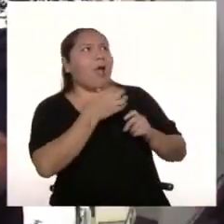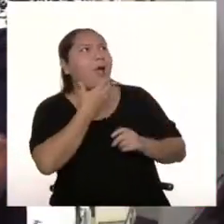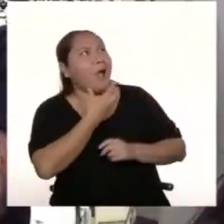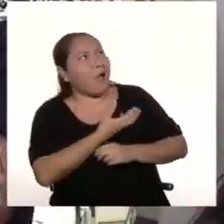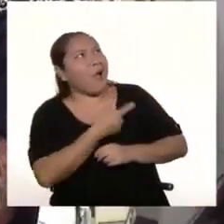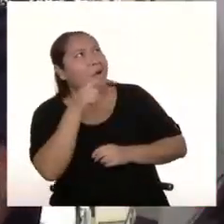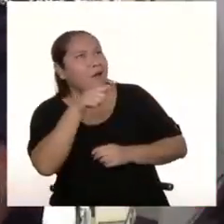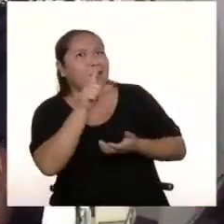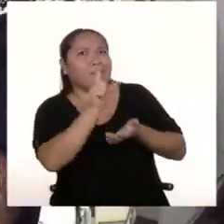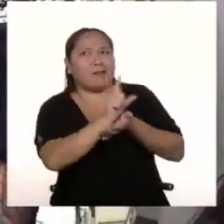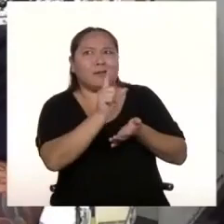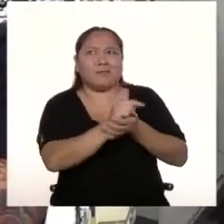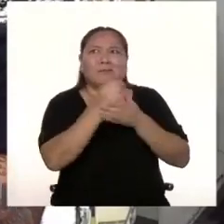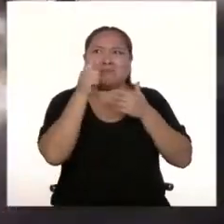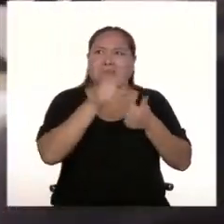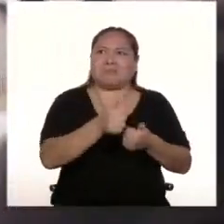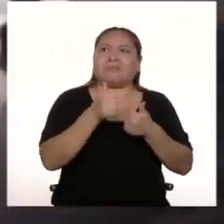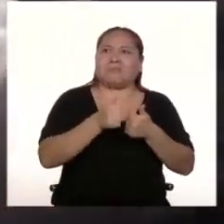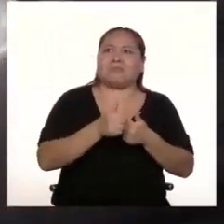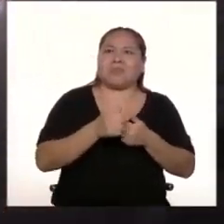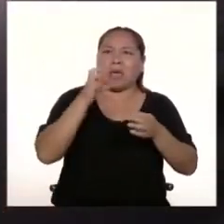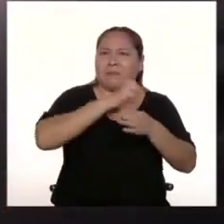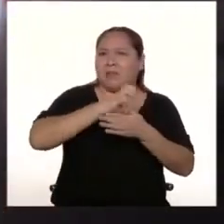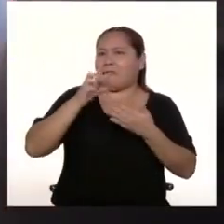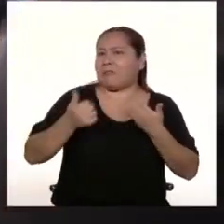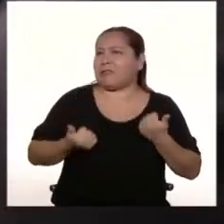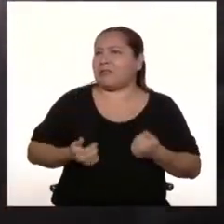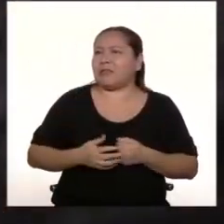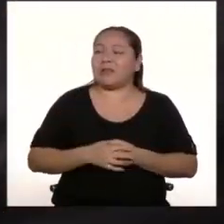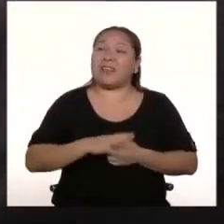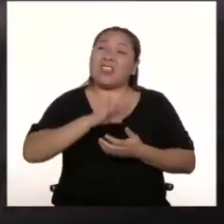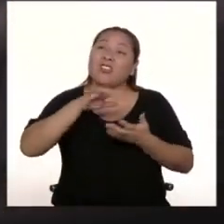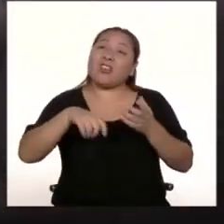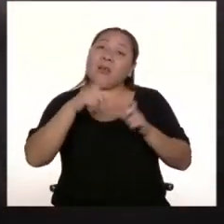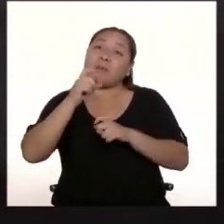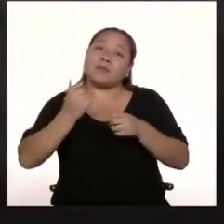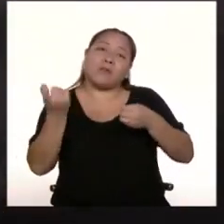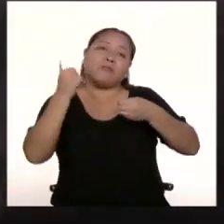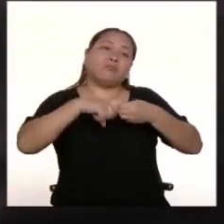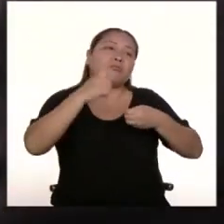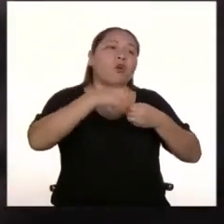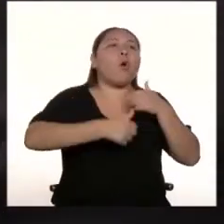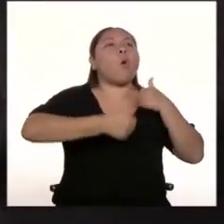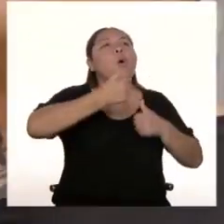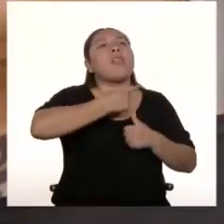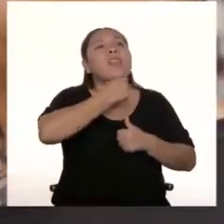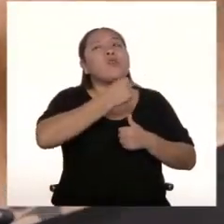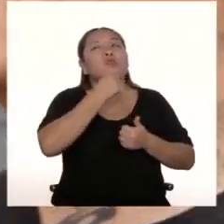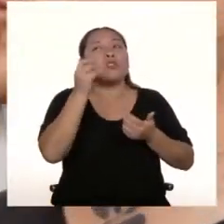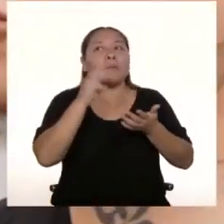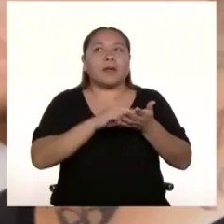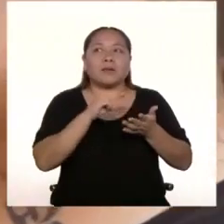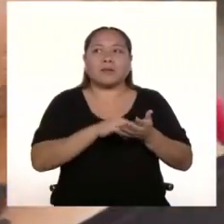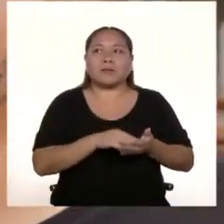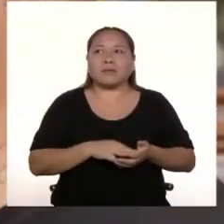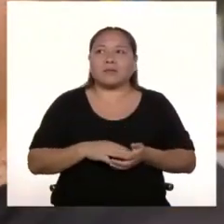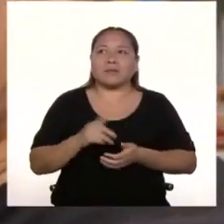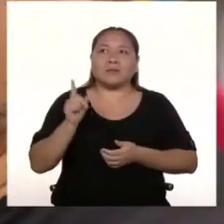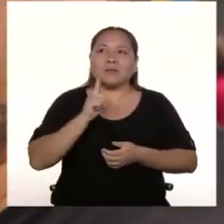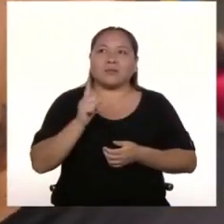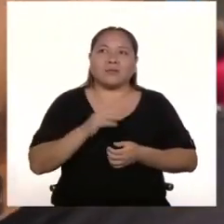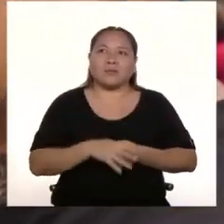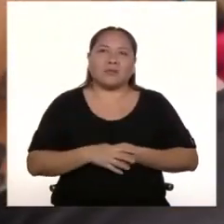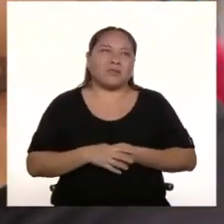en Lima es algo profesional. Y de todos los participantes, ¿cuál es tu mural favorito? Yo no soy muy